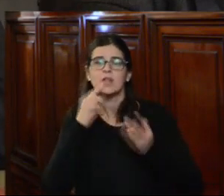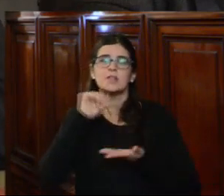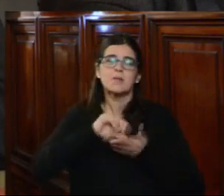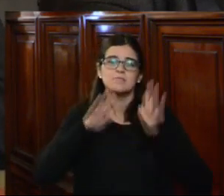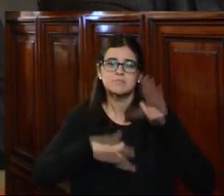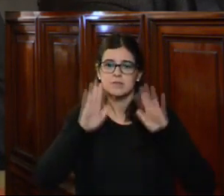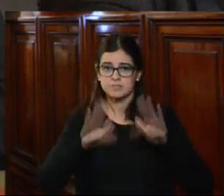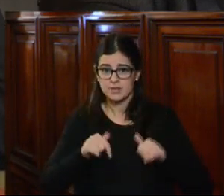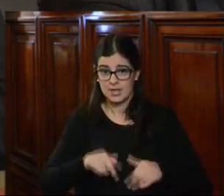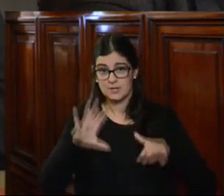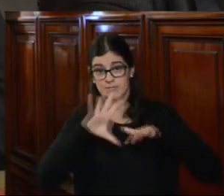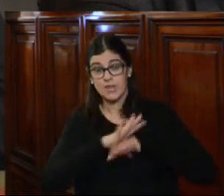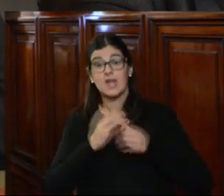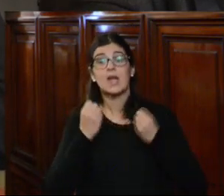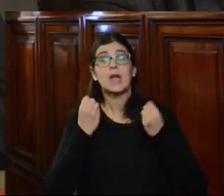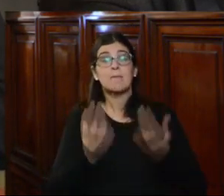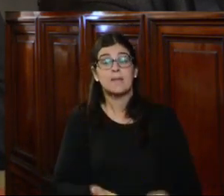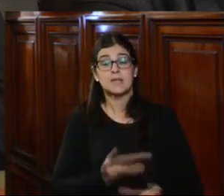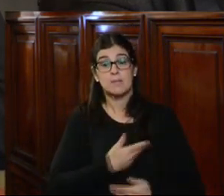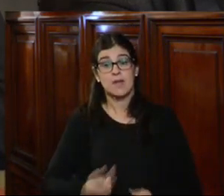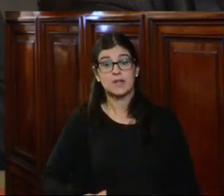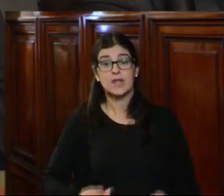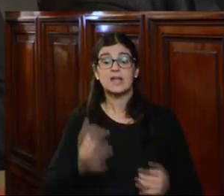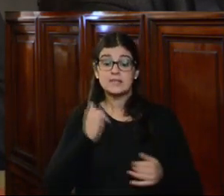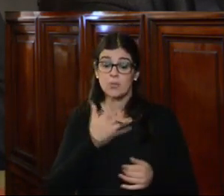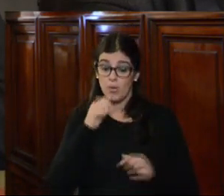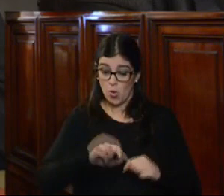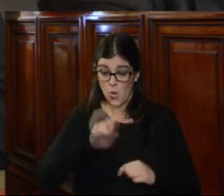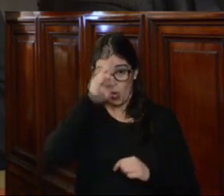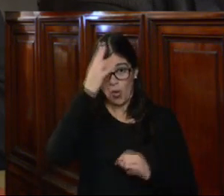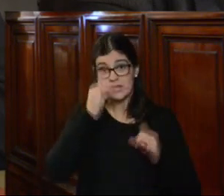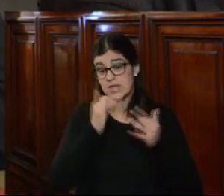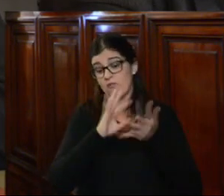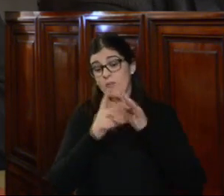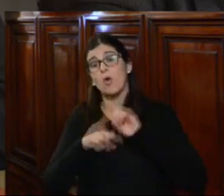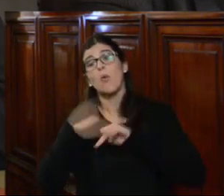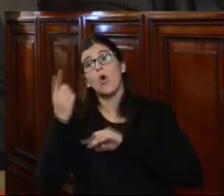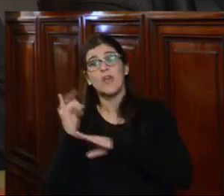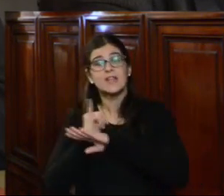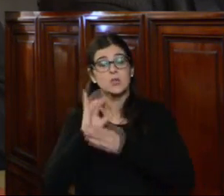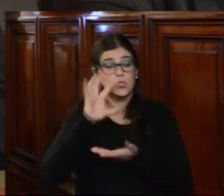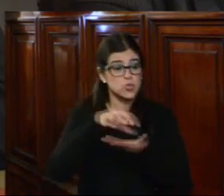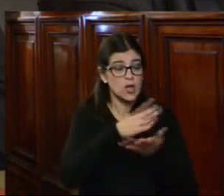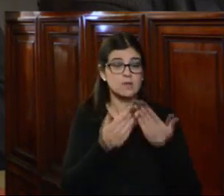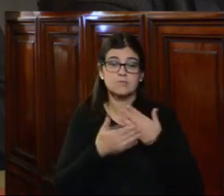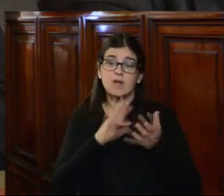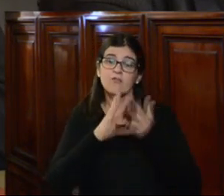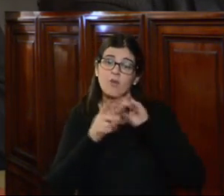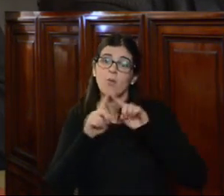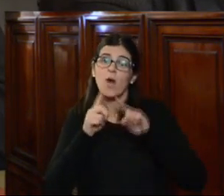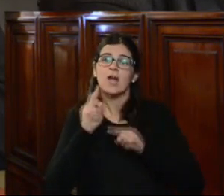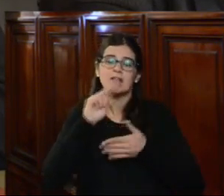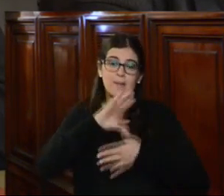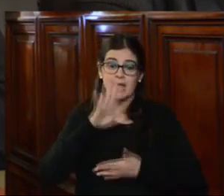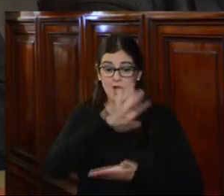¿Qué sucedería, señor Presidente, en el caso de Uruguay, así como en el caso de otras instituciones similares del sistema interamericano,